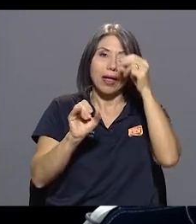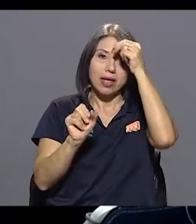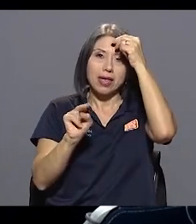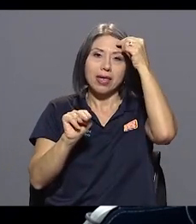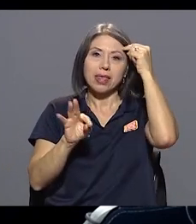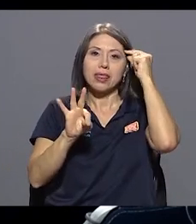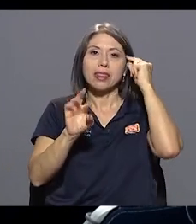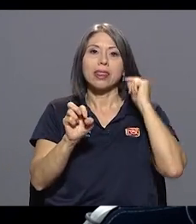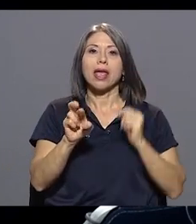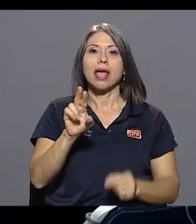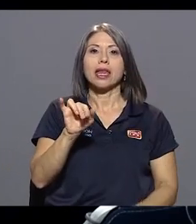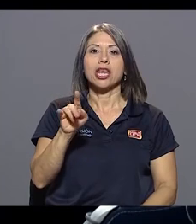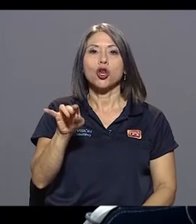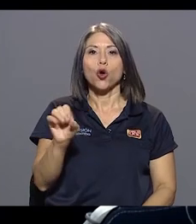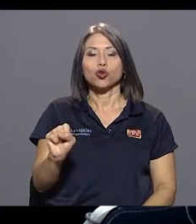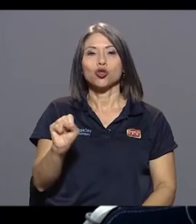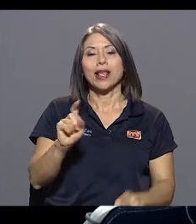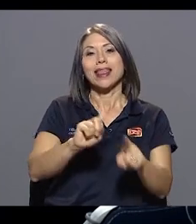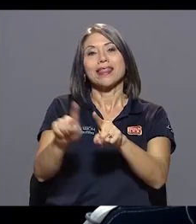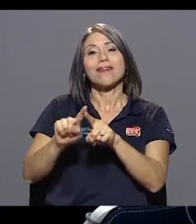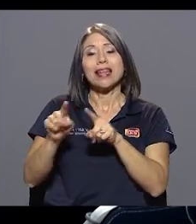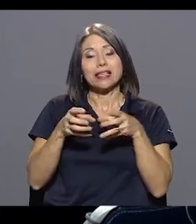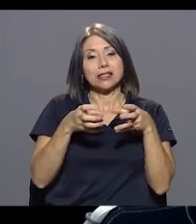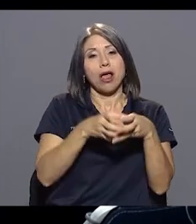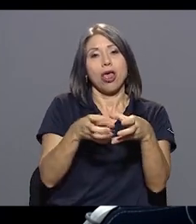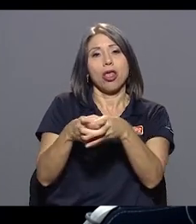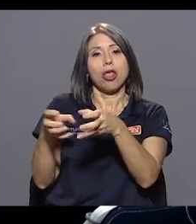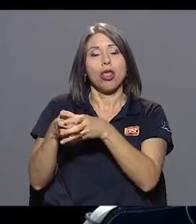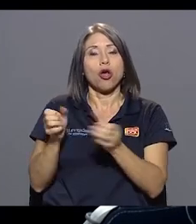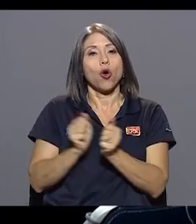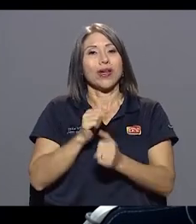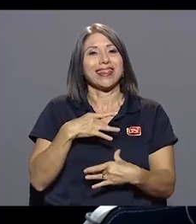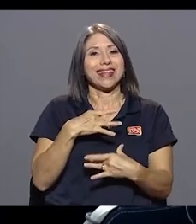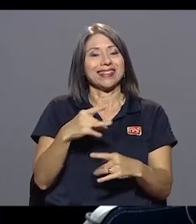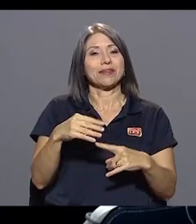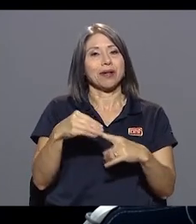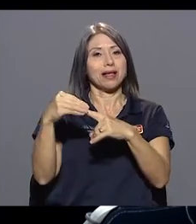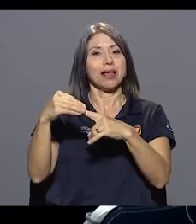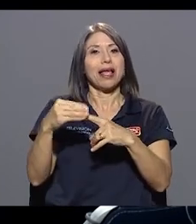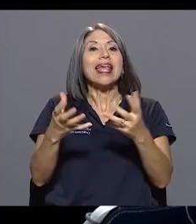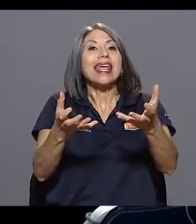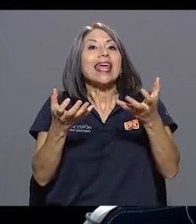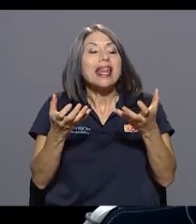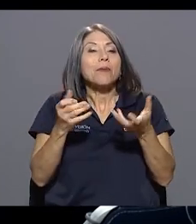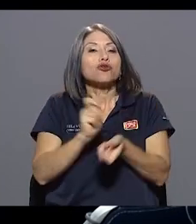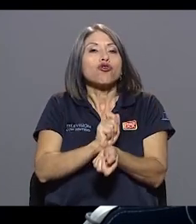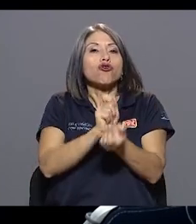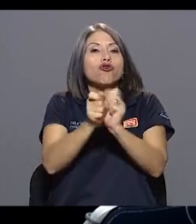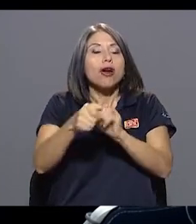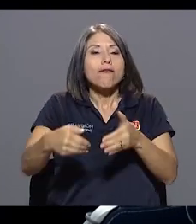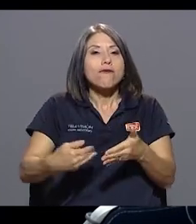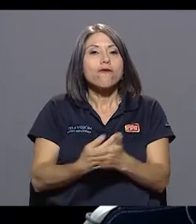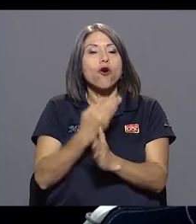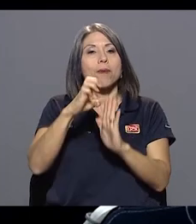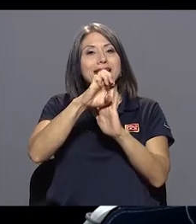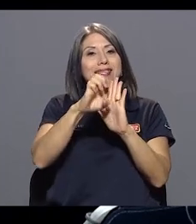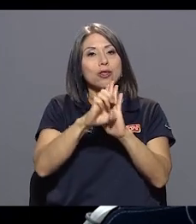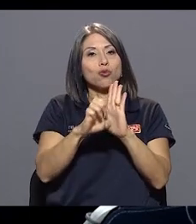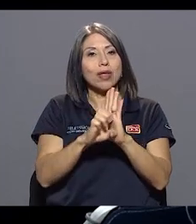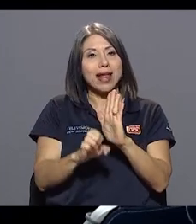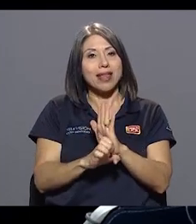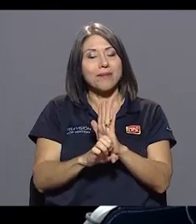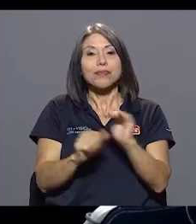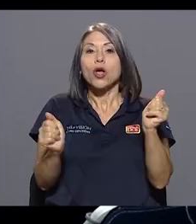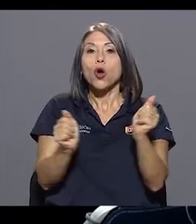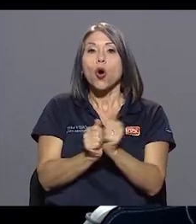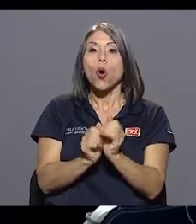tienen intereses particulares, queremos hacer una reforma estatutaria a través de un congreso